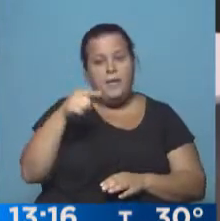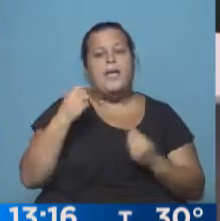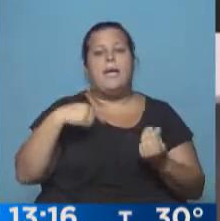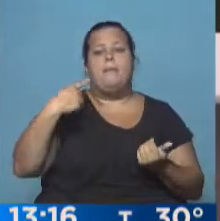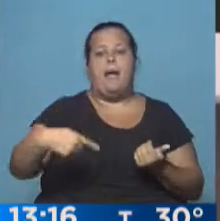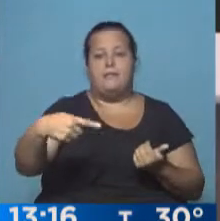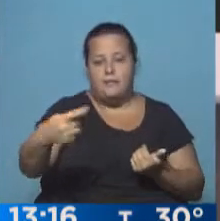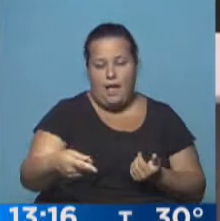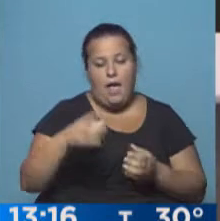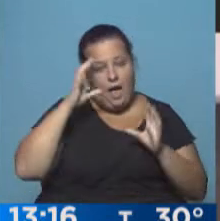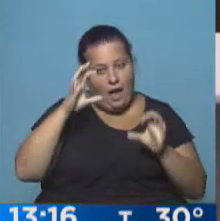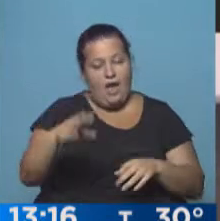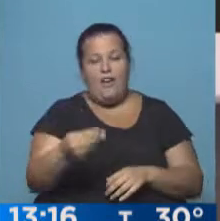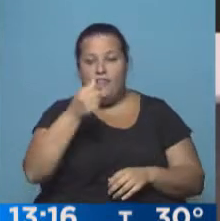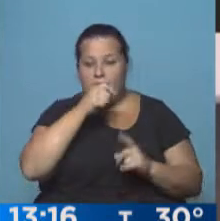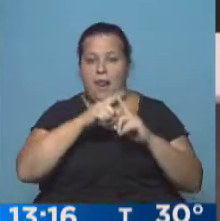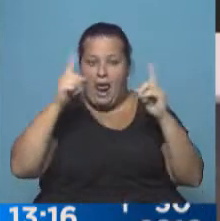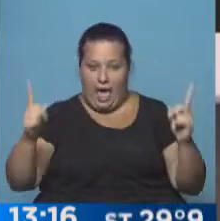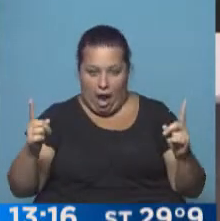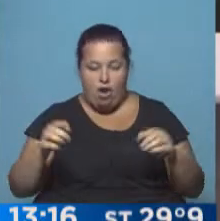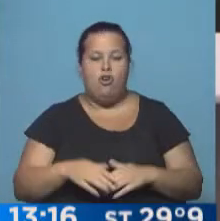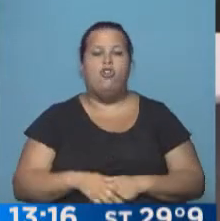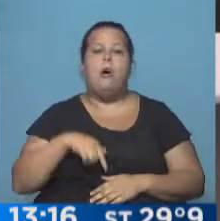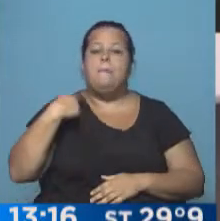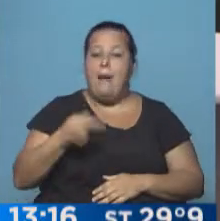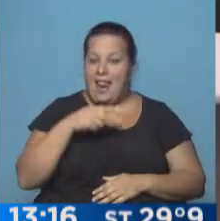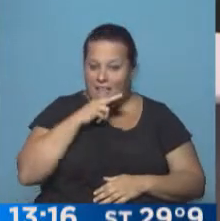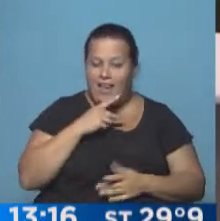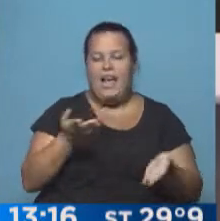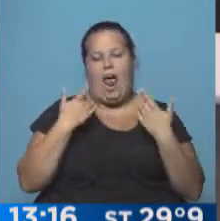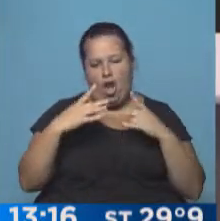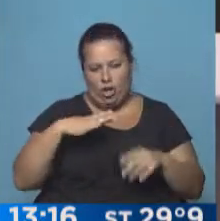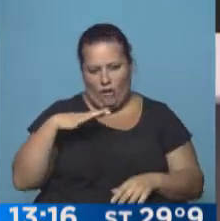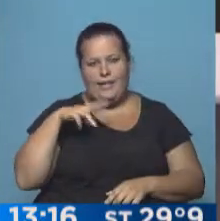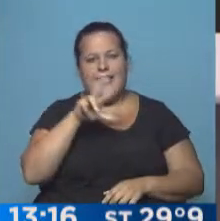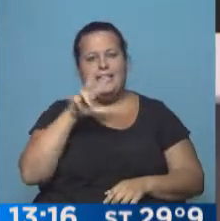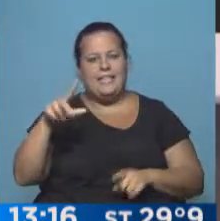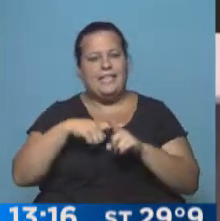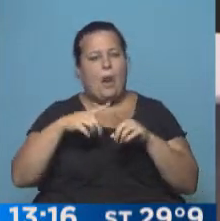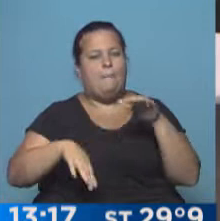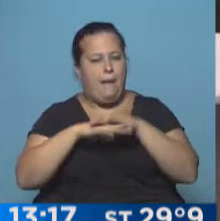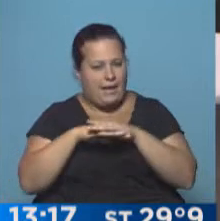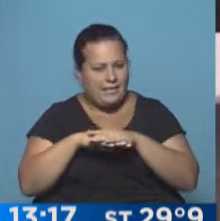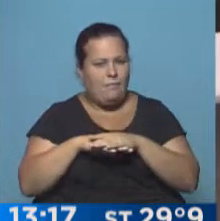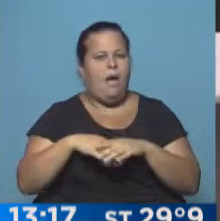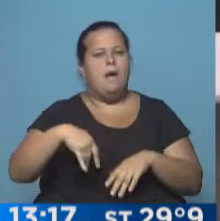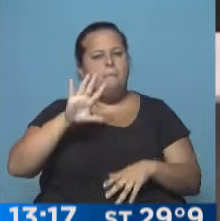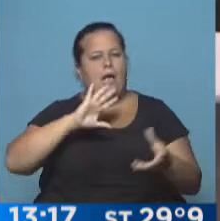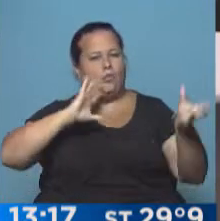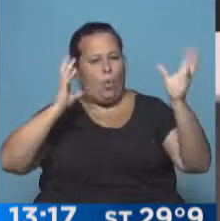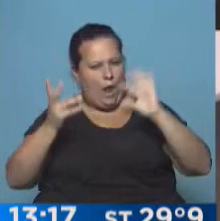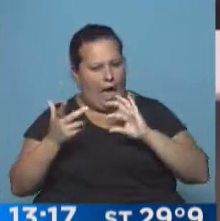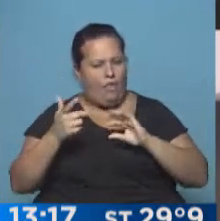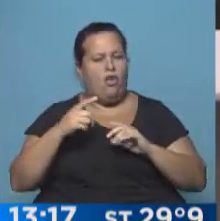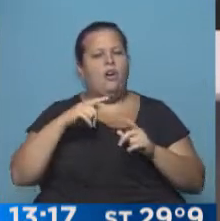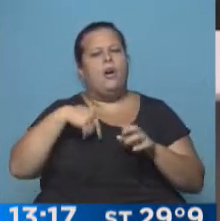los próximos días teniendo en cuenta este fin de semana largo por delante? Mañana viernes sigue el calor, 33 grados será la temperatura máxima con un poquito más de nubosidad. Si